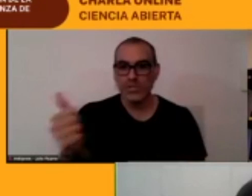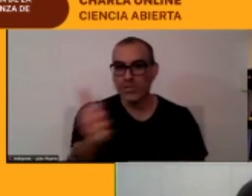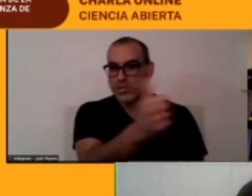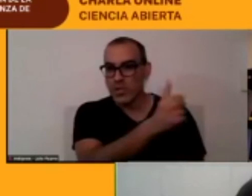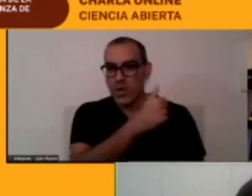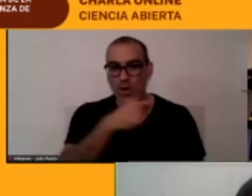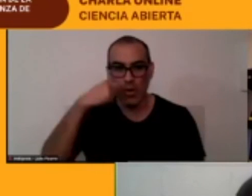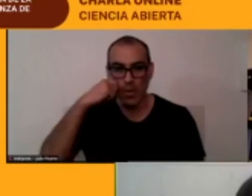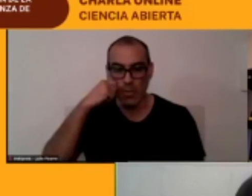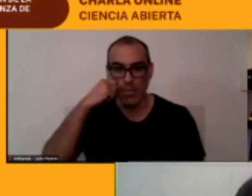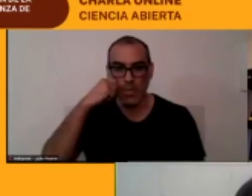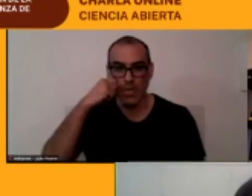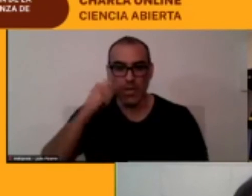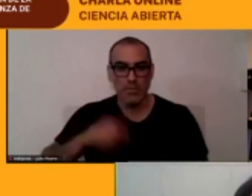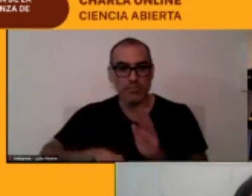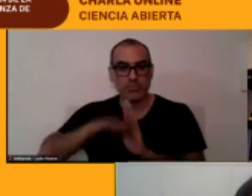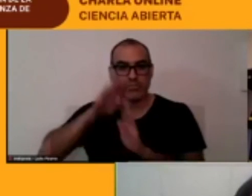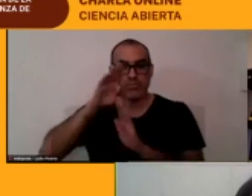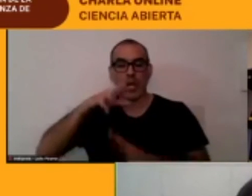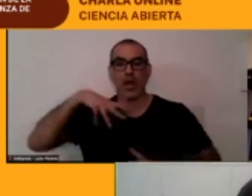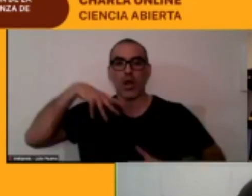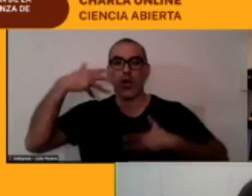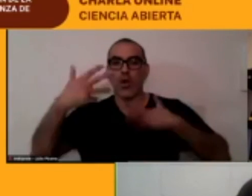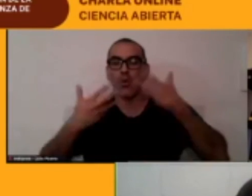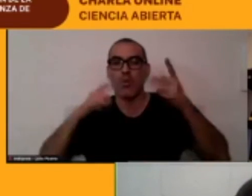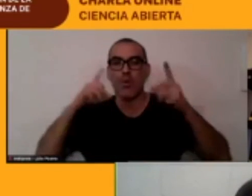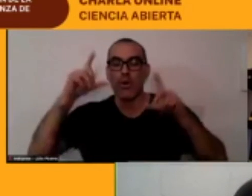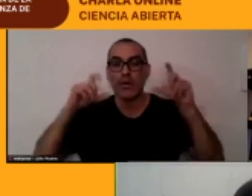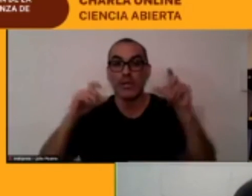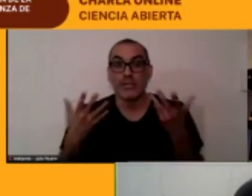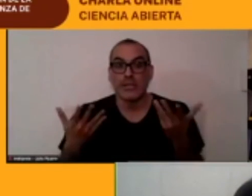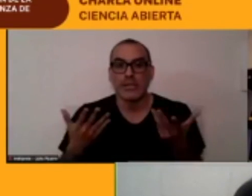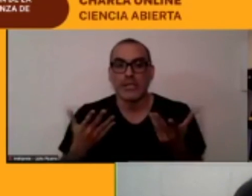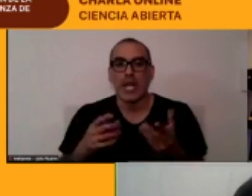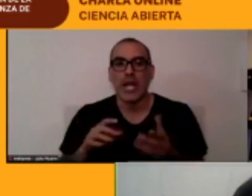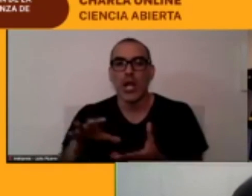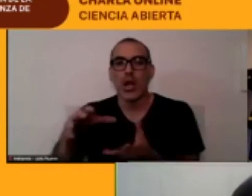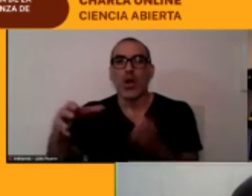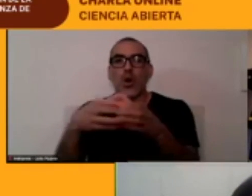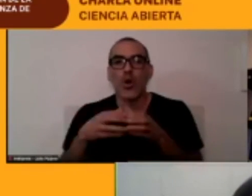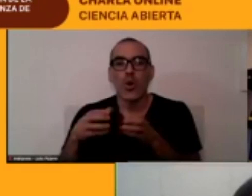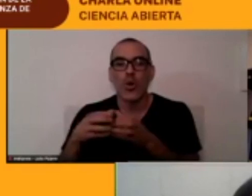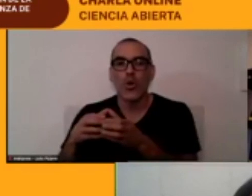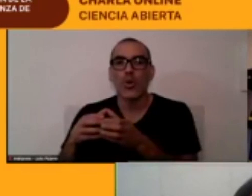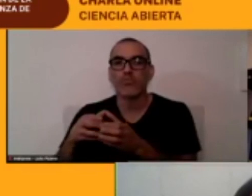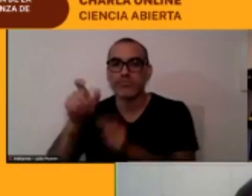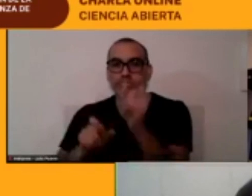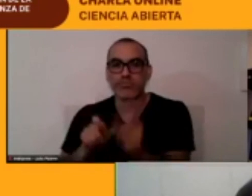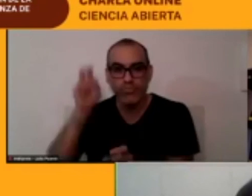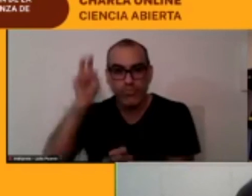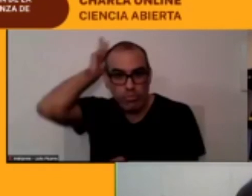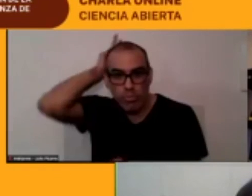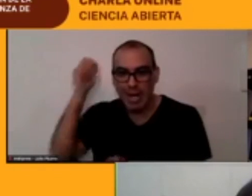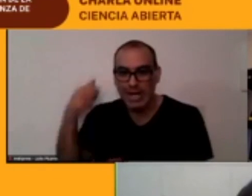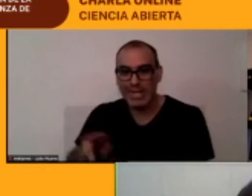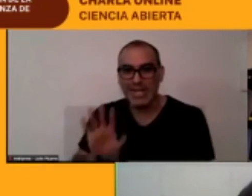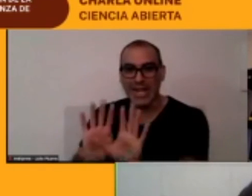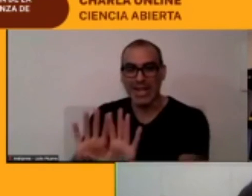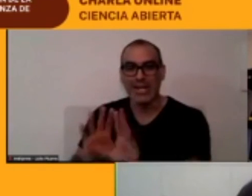forma de expresión la identidad de grupos étnicos es importante y creo que que